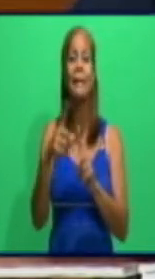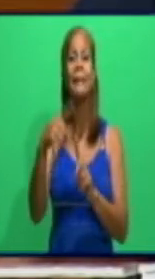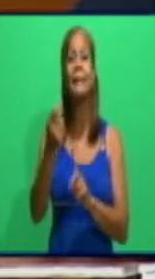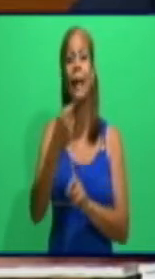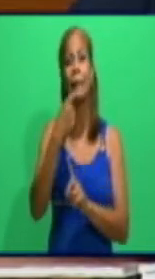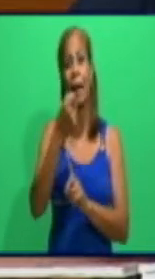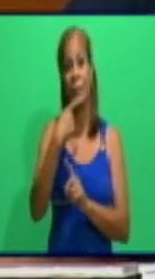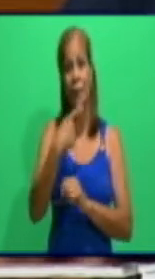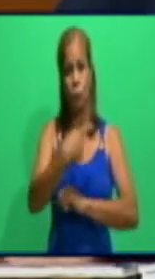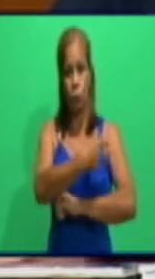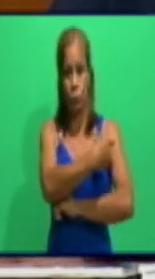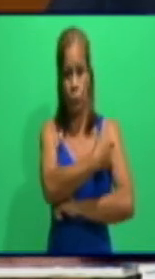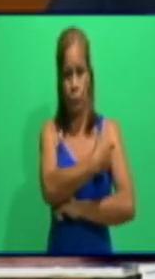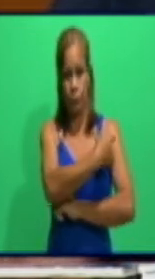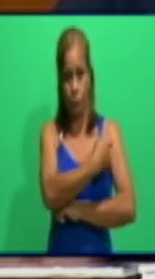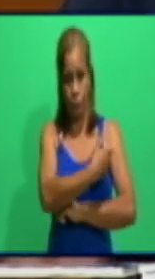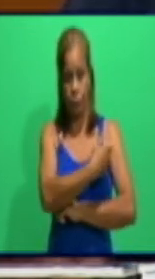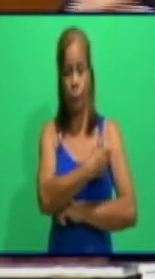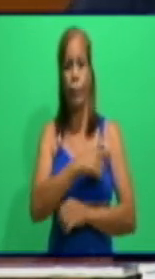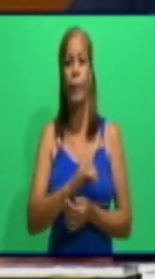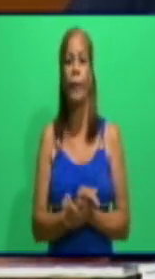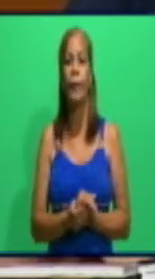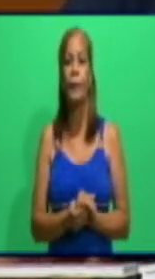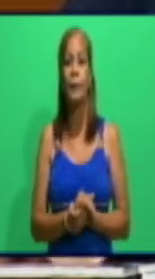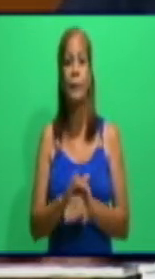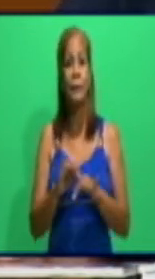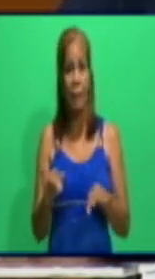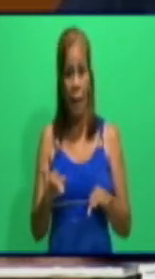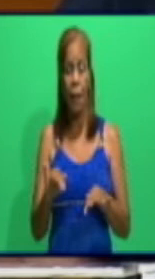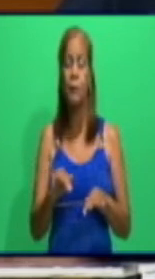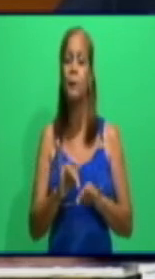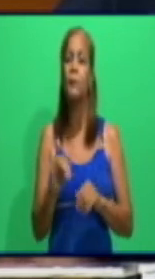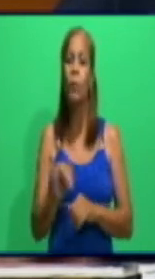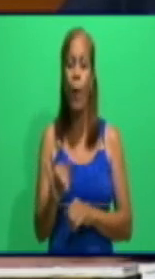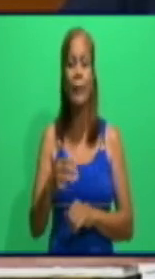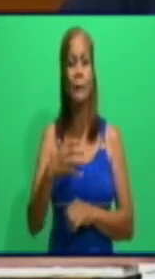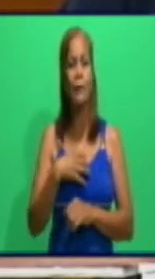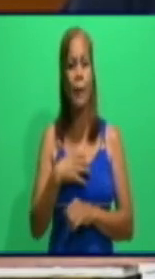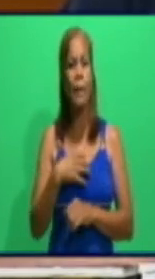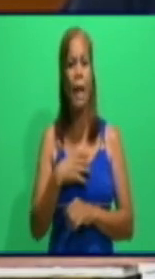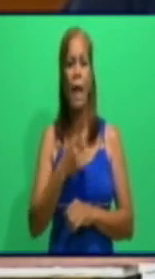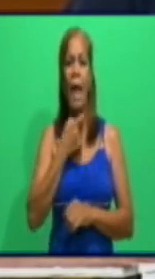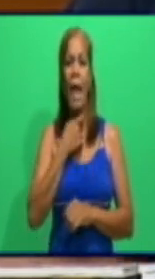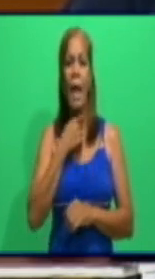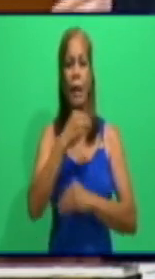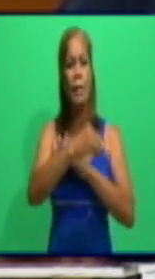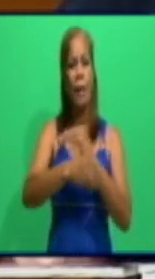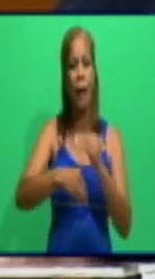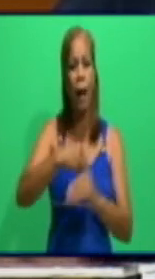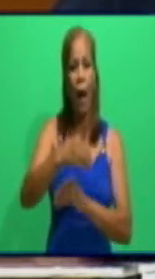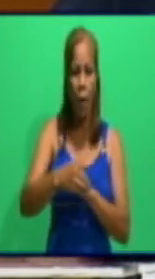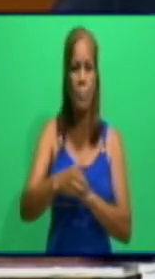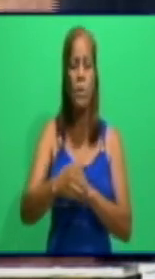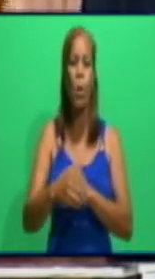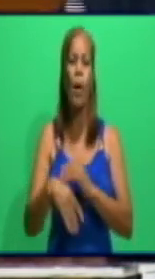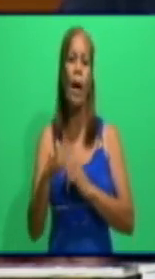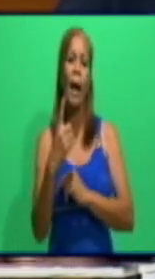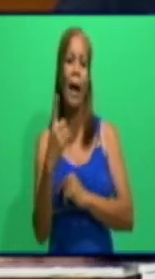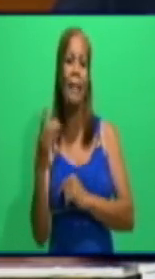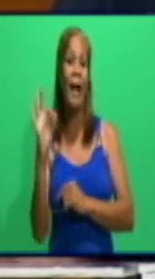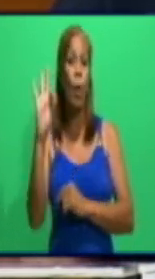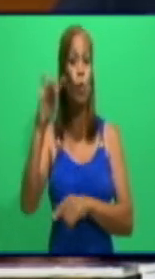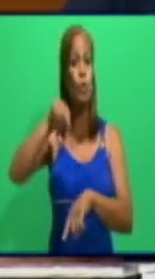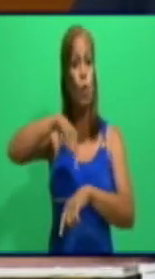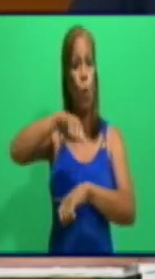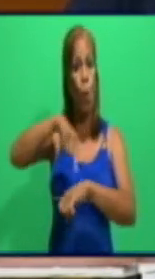Eso ya en un centro de sospechosos lleva una evolución cada ocho horas del paciente, el pase de visita y se le